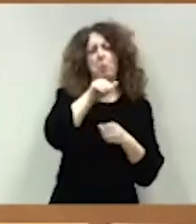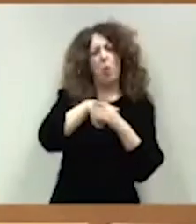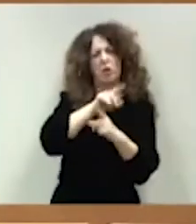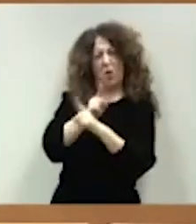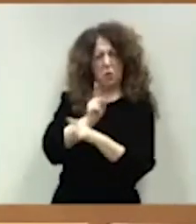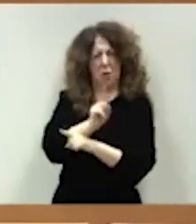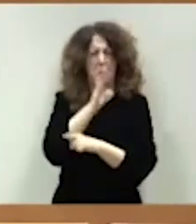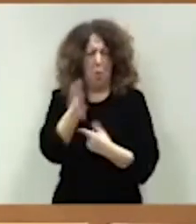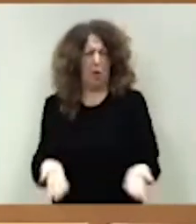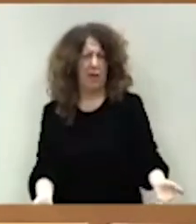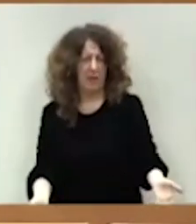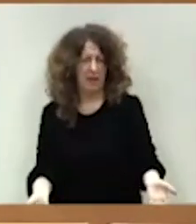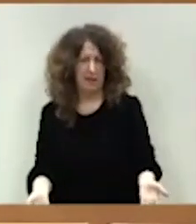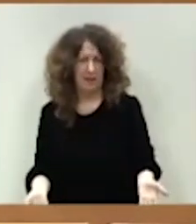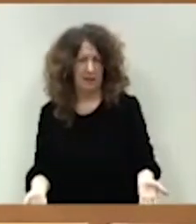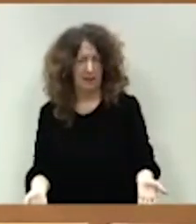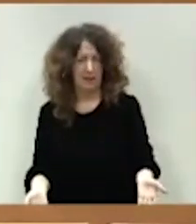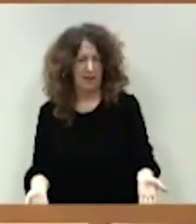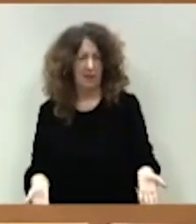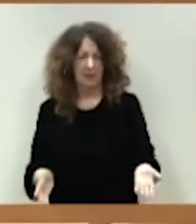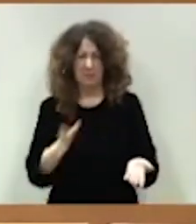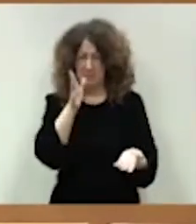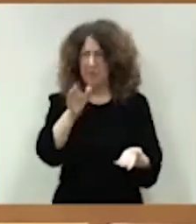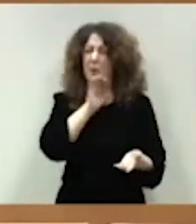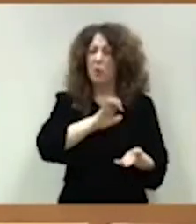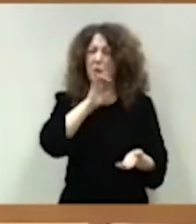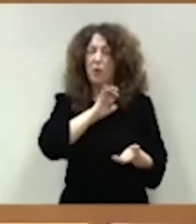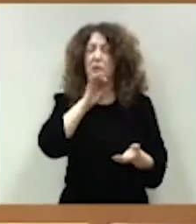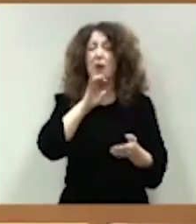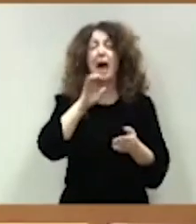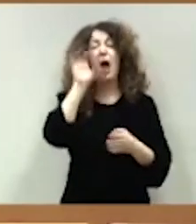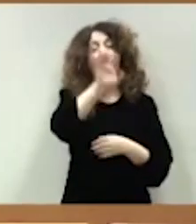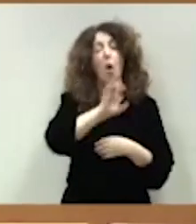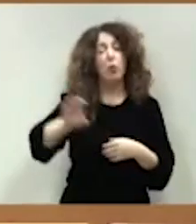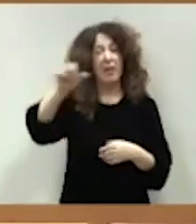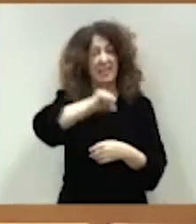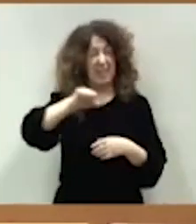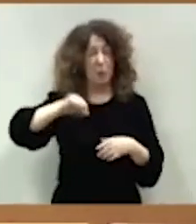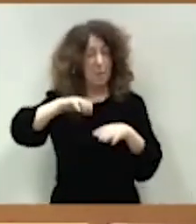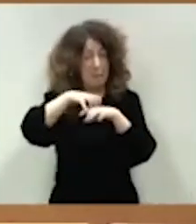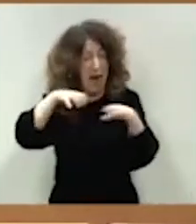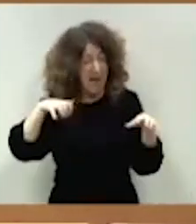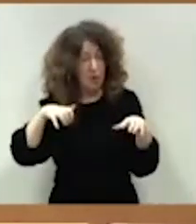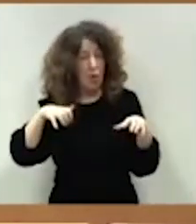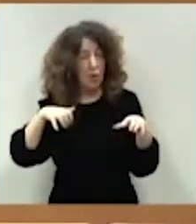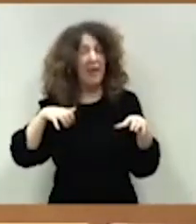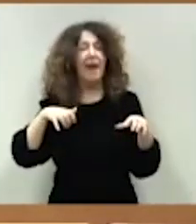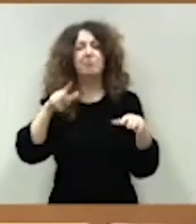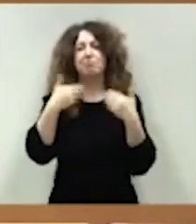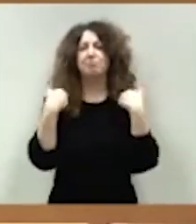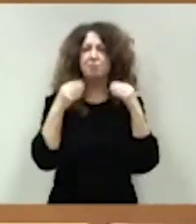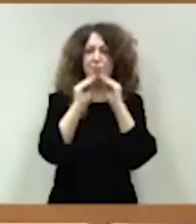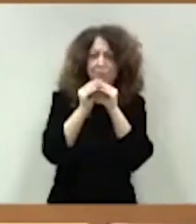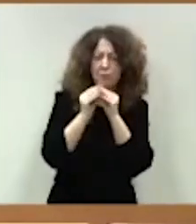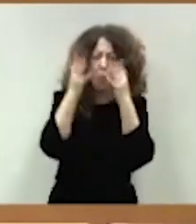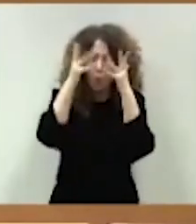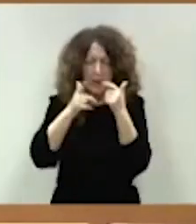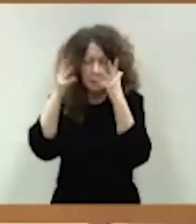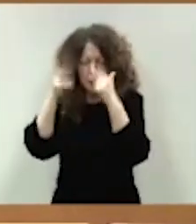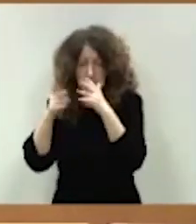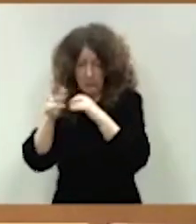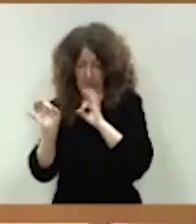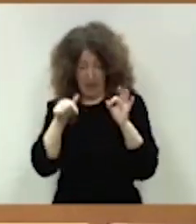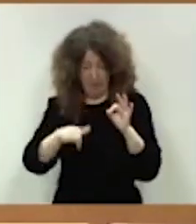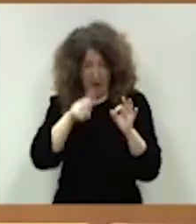es que, además, se da la paradoja de que la mayoría de las comunidades autónomas que han elaborado sus cuentas o que están en tránsito de